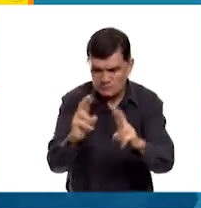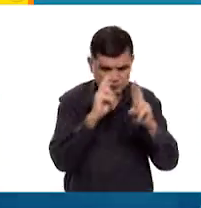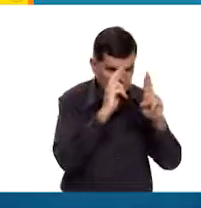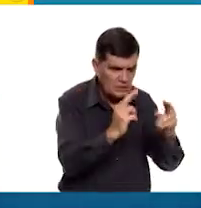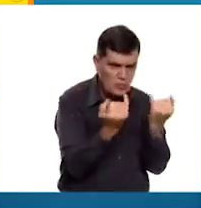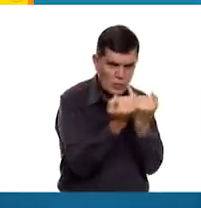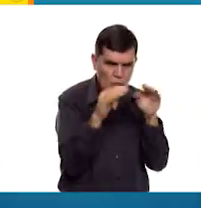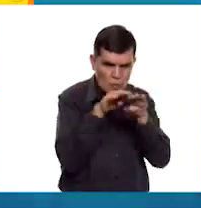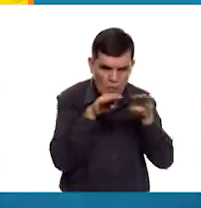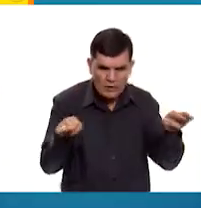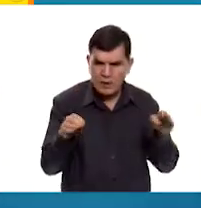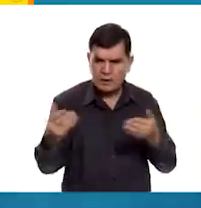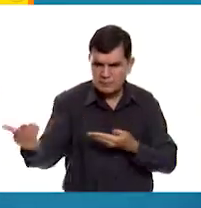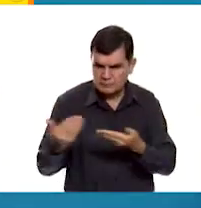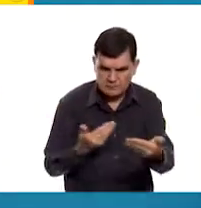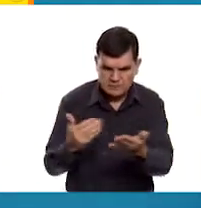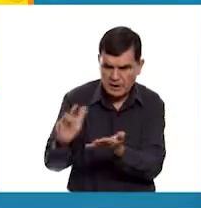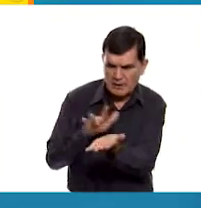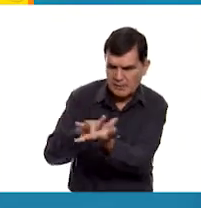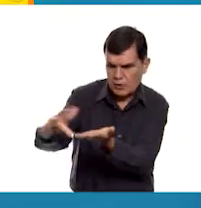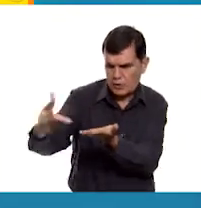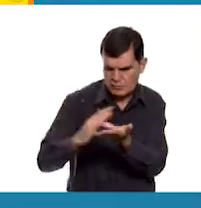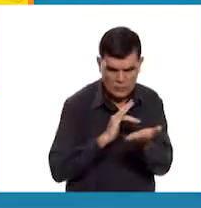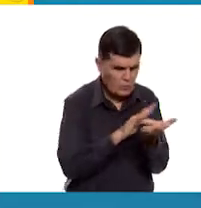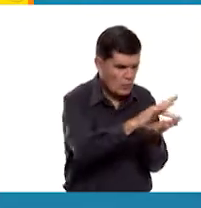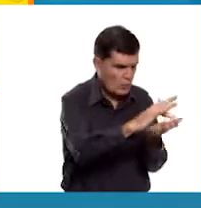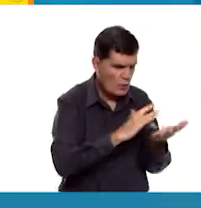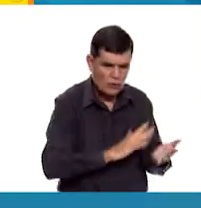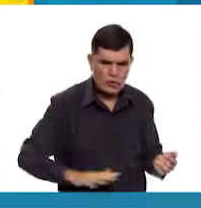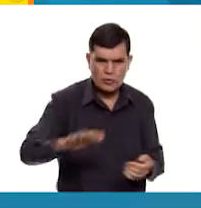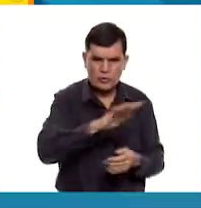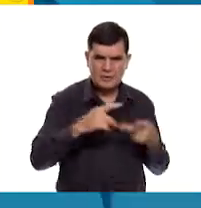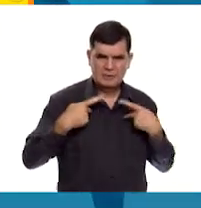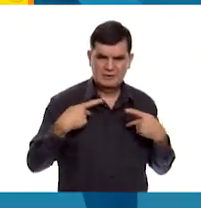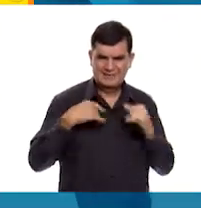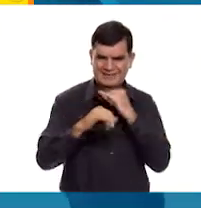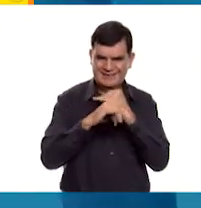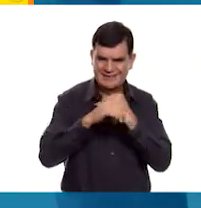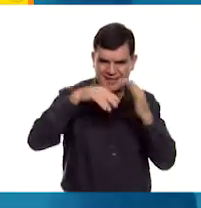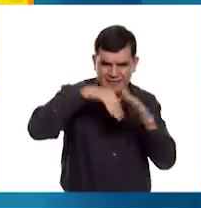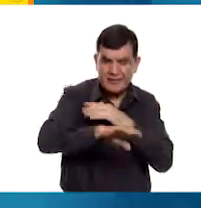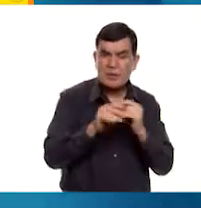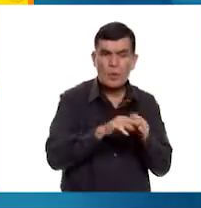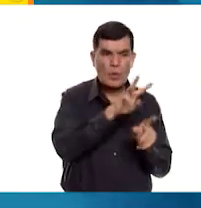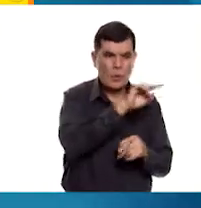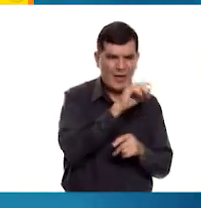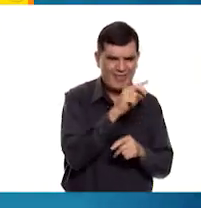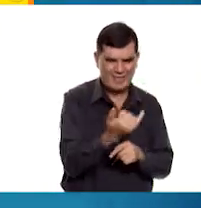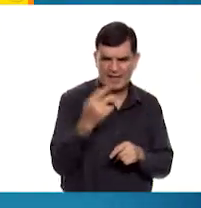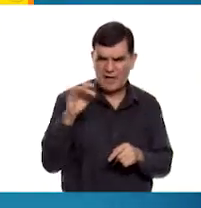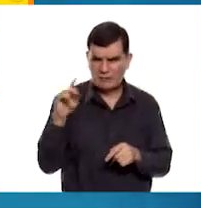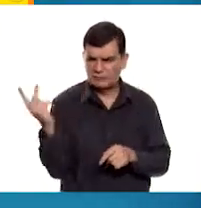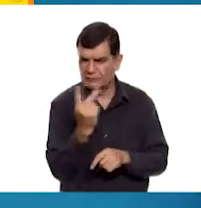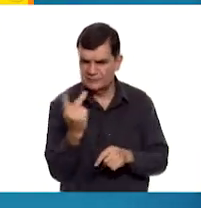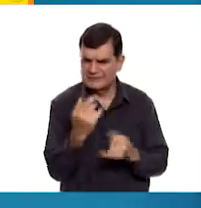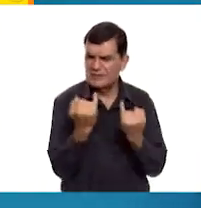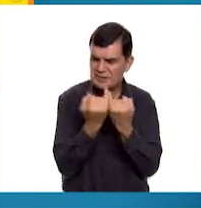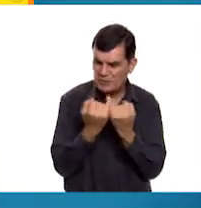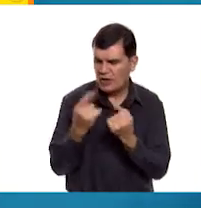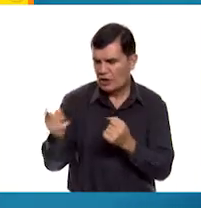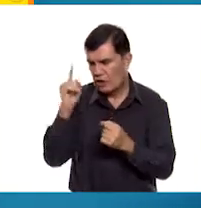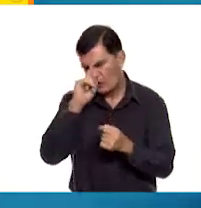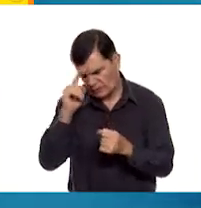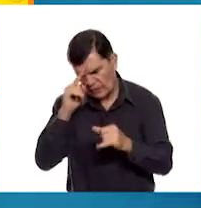y el apoyo mutuo entre todas y todos los cibernautas. Esperamos que al igual que a Wendy y Carlitos, la información y los